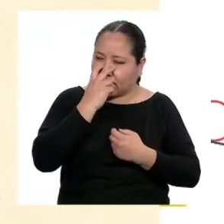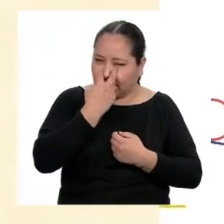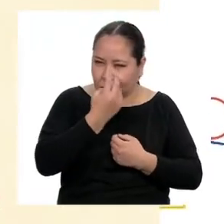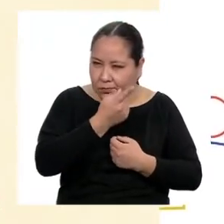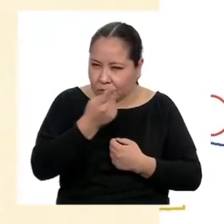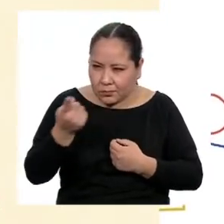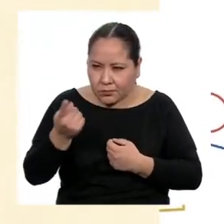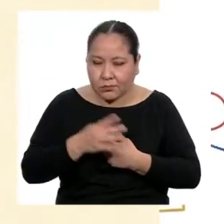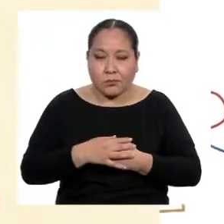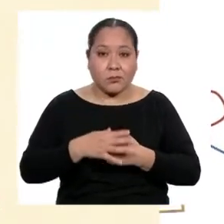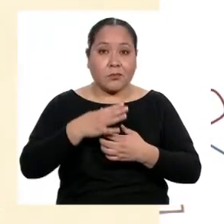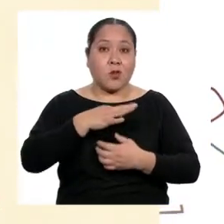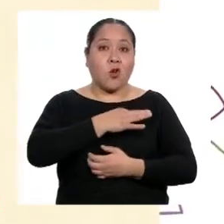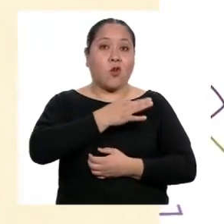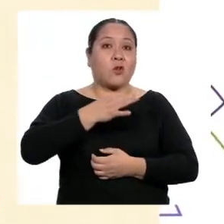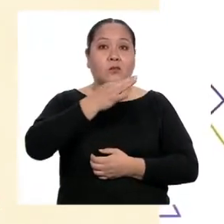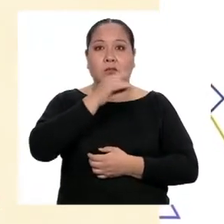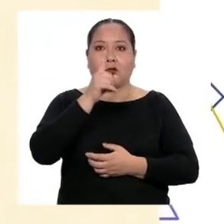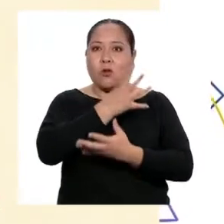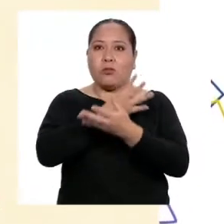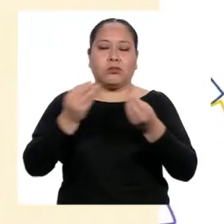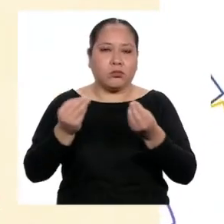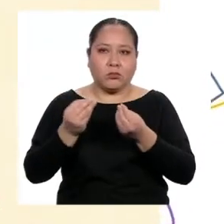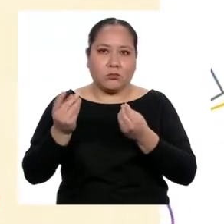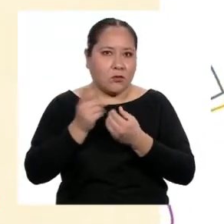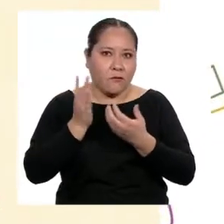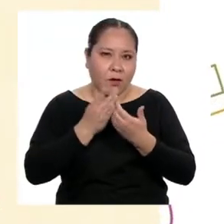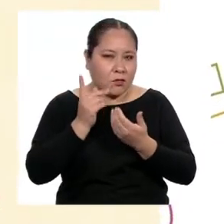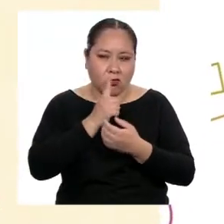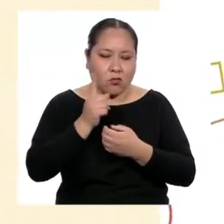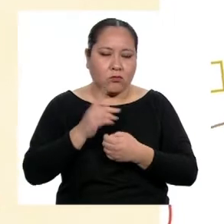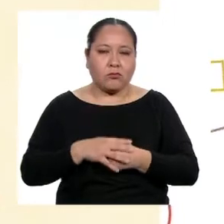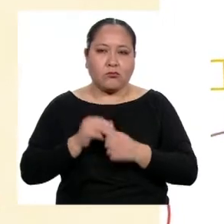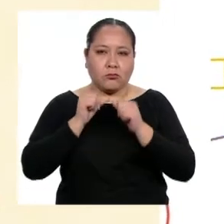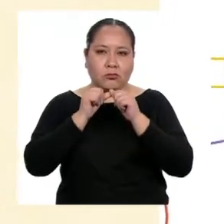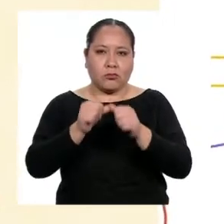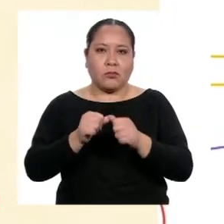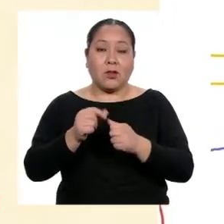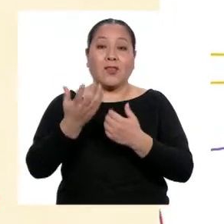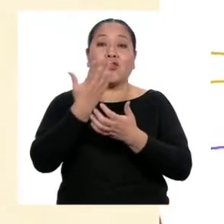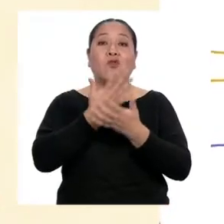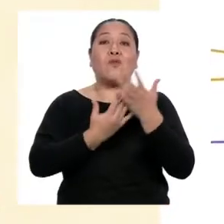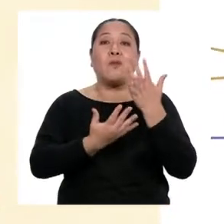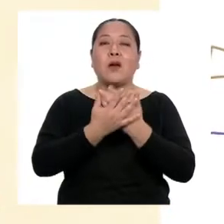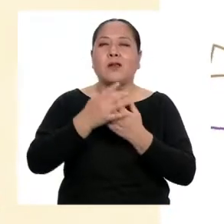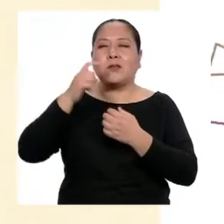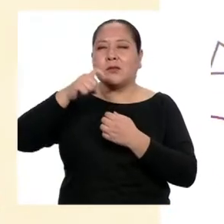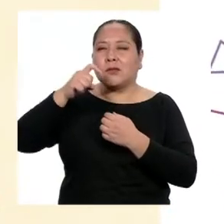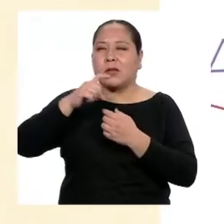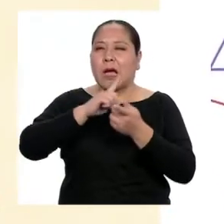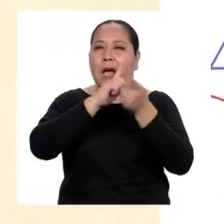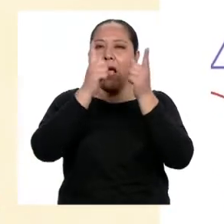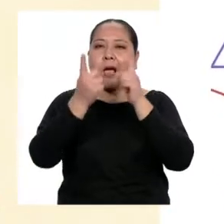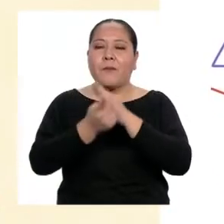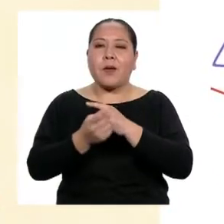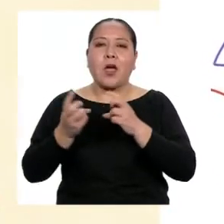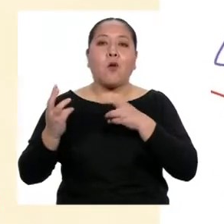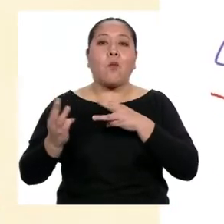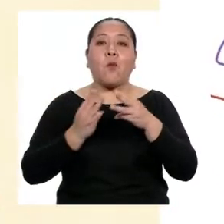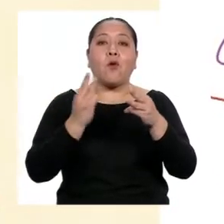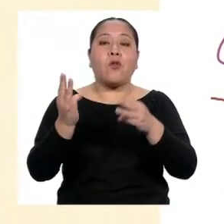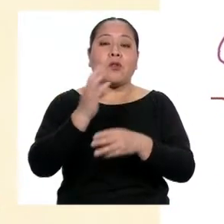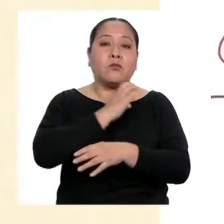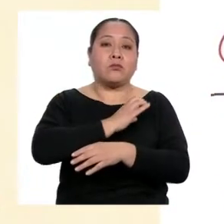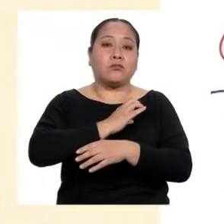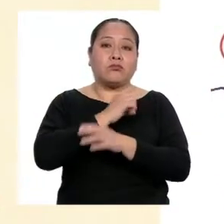un espíritu que no se extingue fácilmente, tienen en sus manos la capacidad de cambiar los modelos de conductas sociales